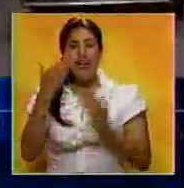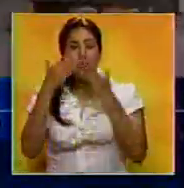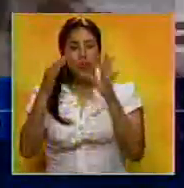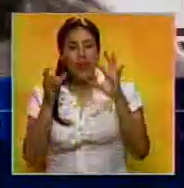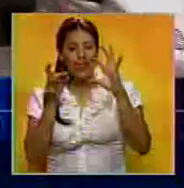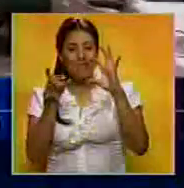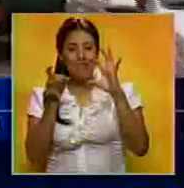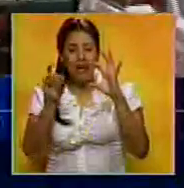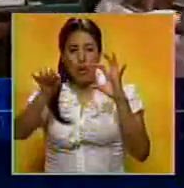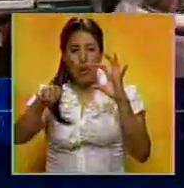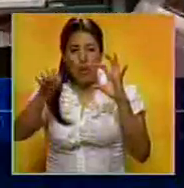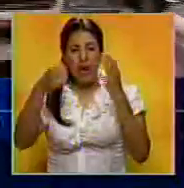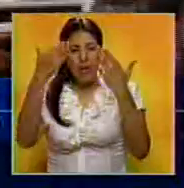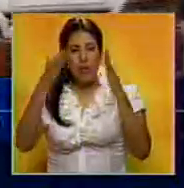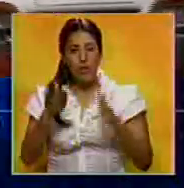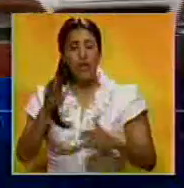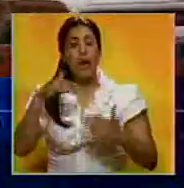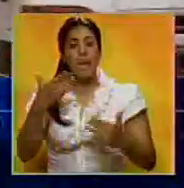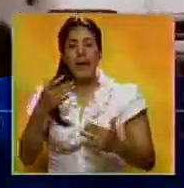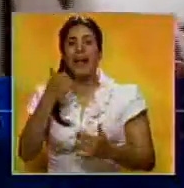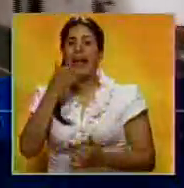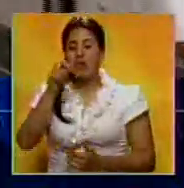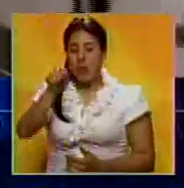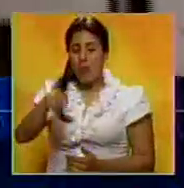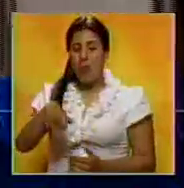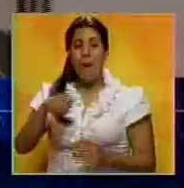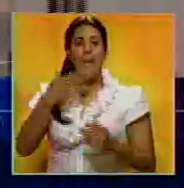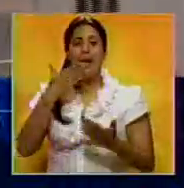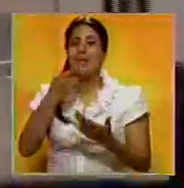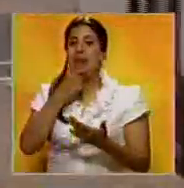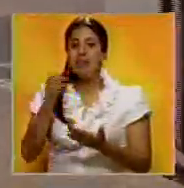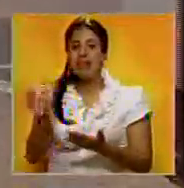el cual estará conformado por dispositivos y tarjetas magnéticas para automatizar el pago.